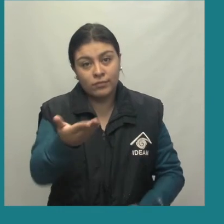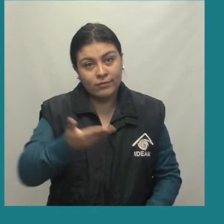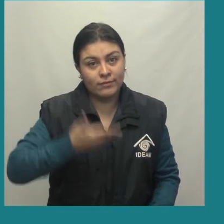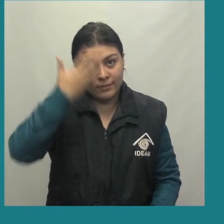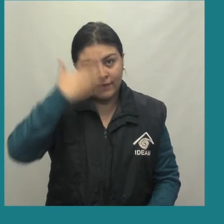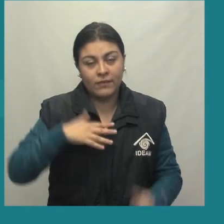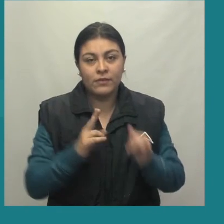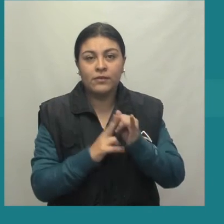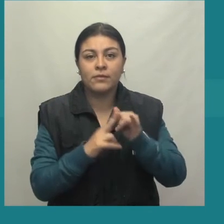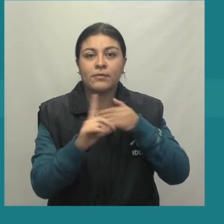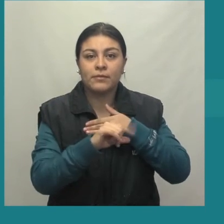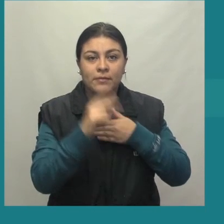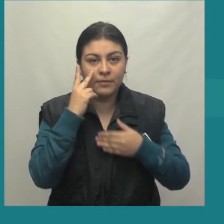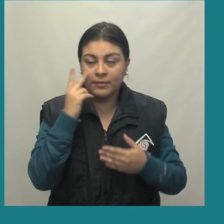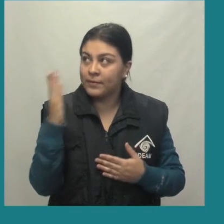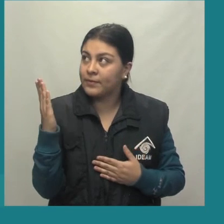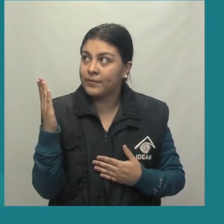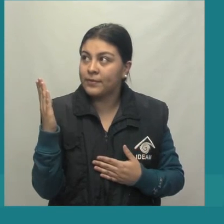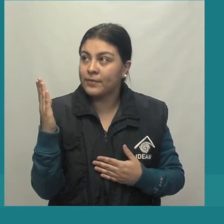través de nuestras redes sociales